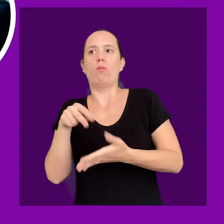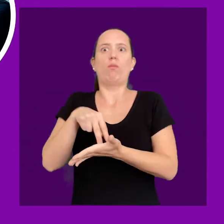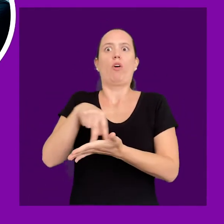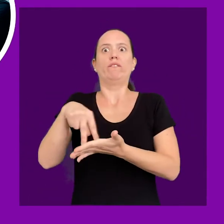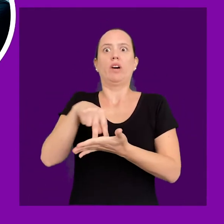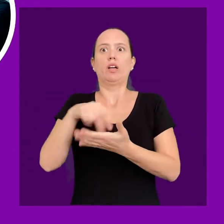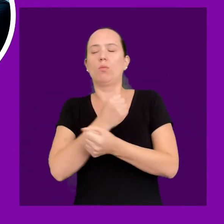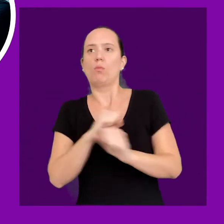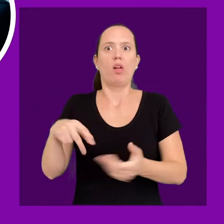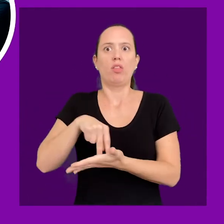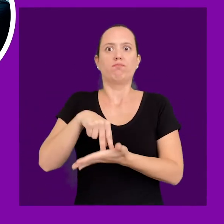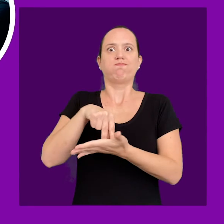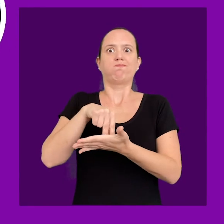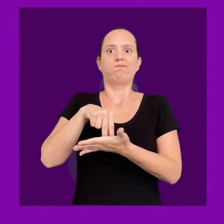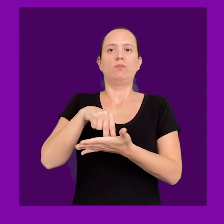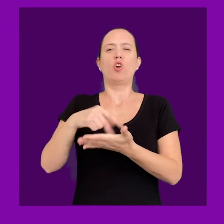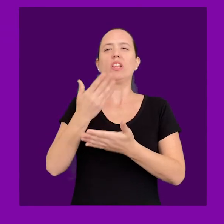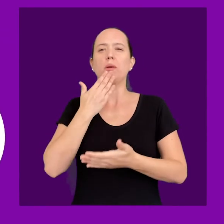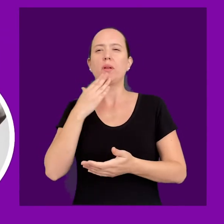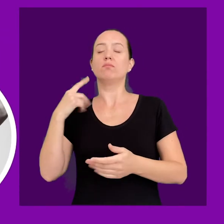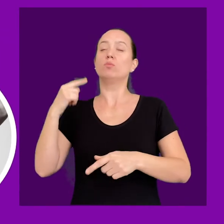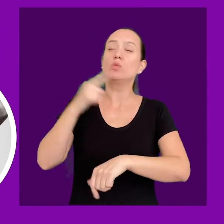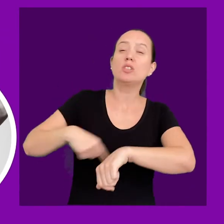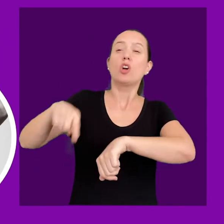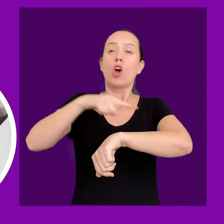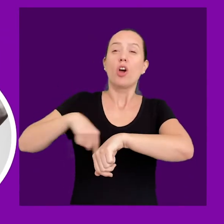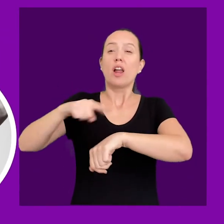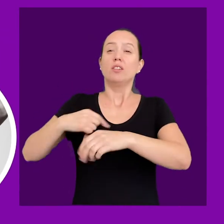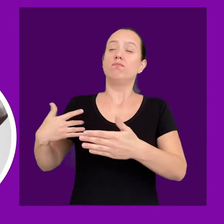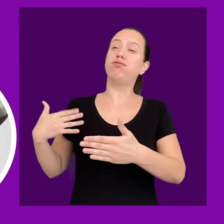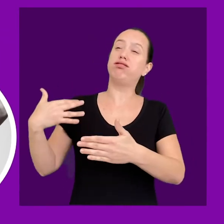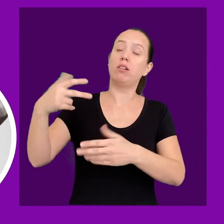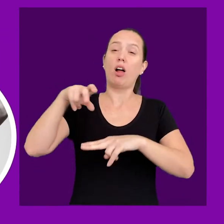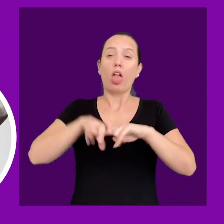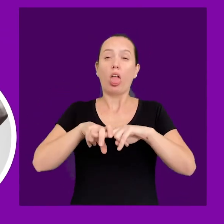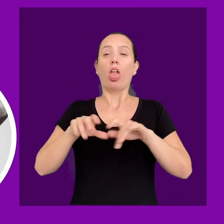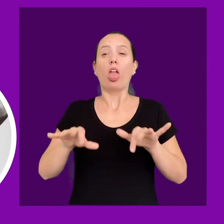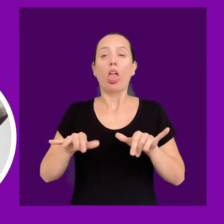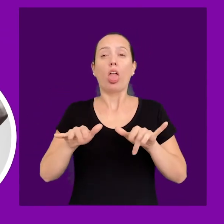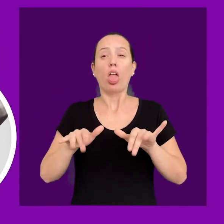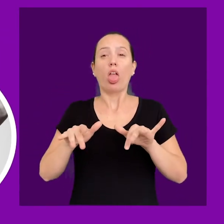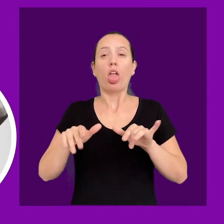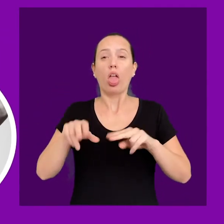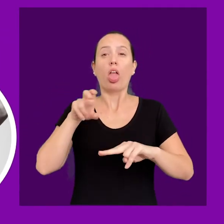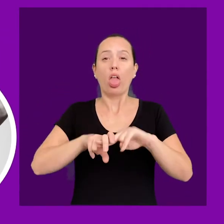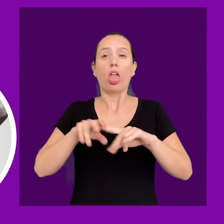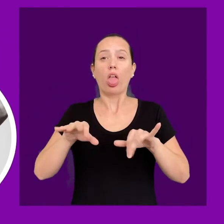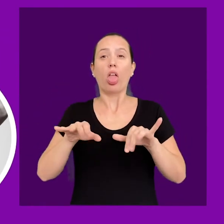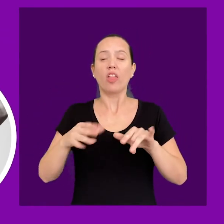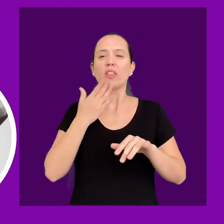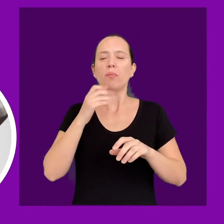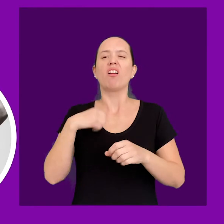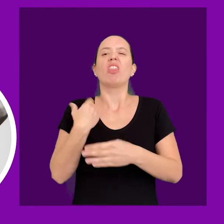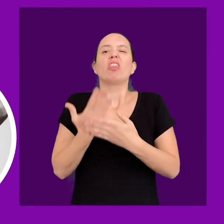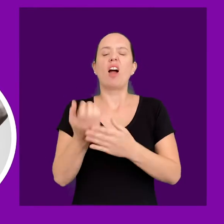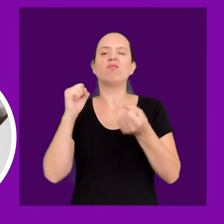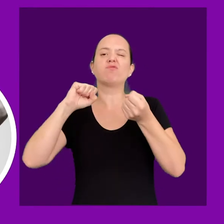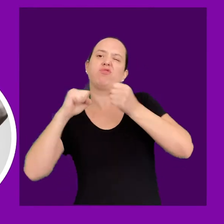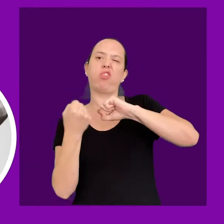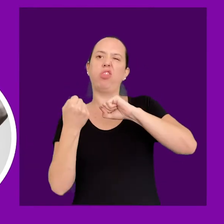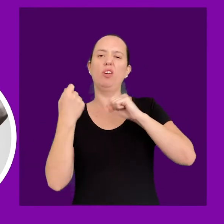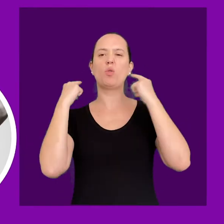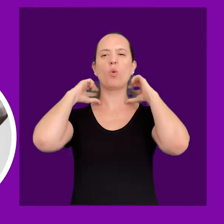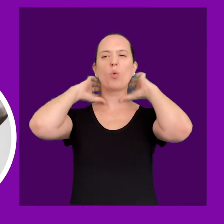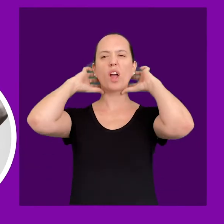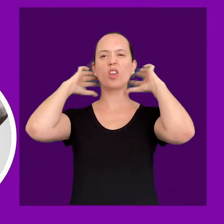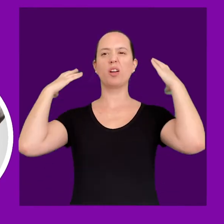espalda, reduciendo su movilidad. Otros pasan muchas horas al día sentados en un trabajo de oficina, que les genera algún grado de